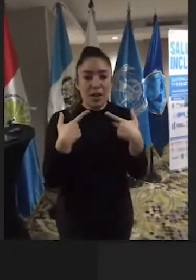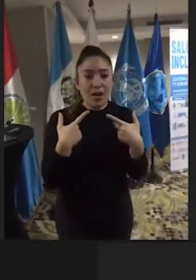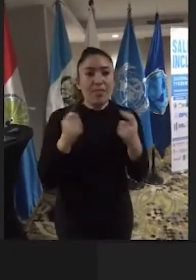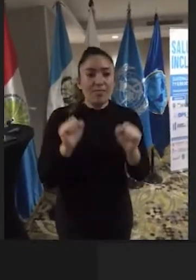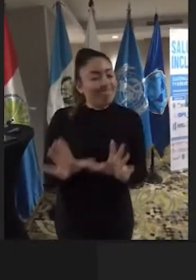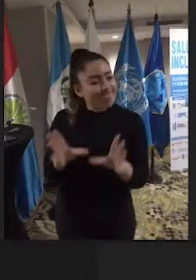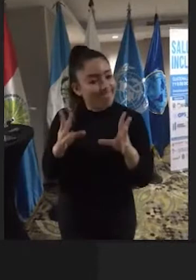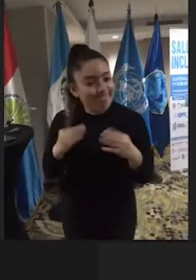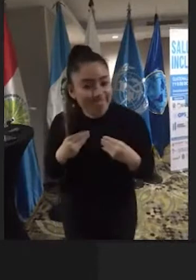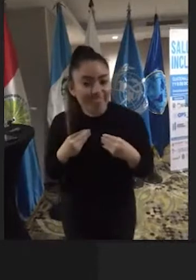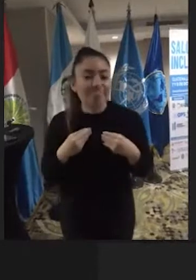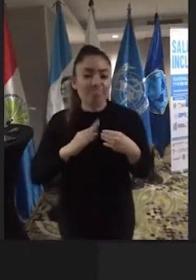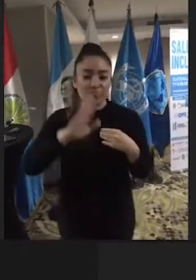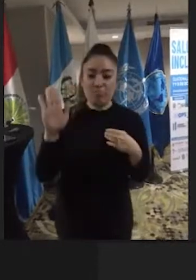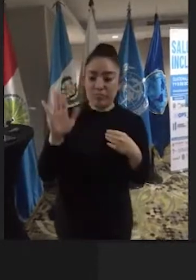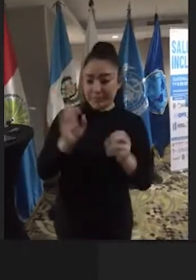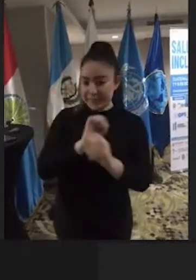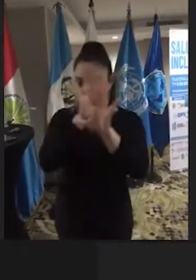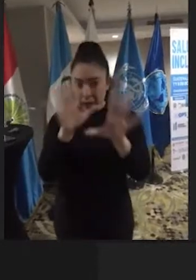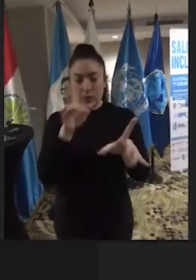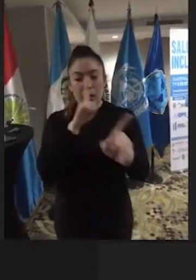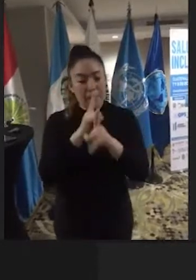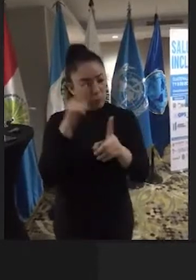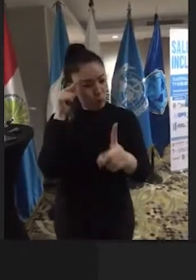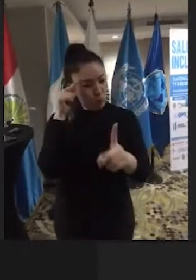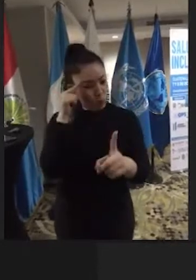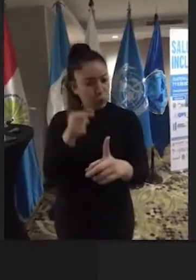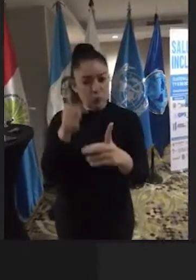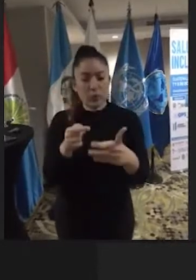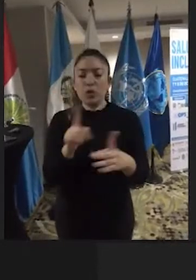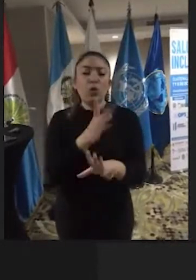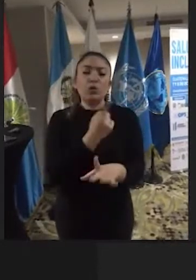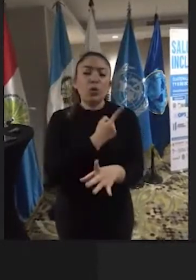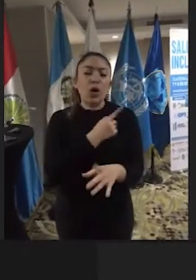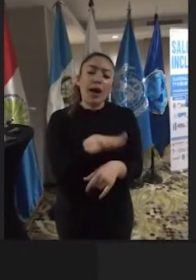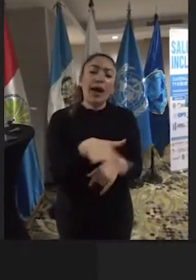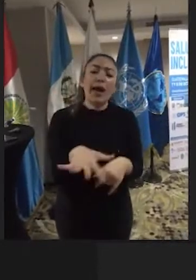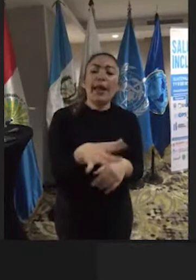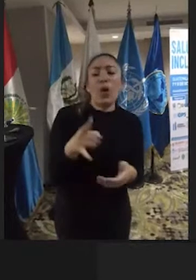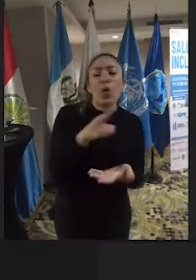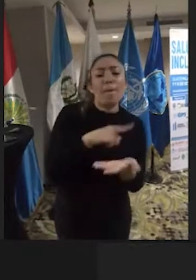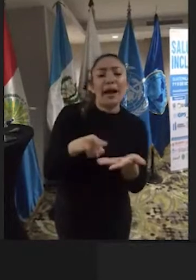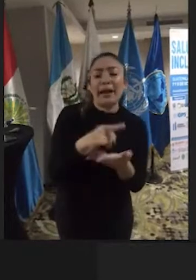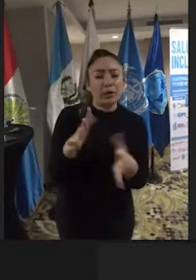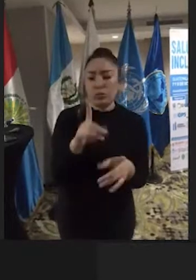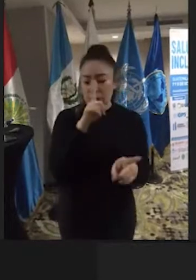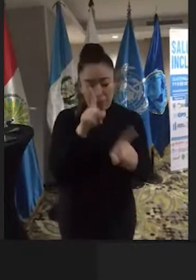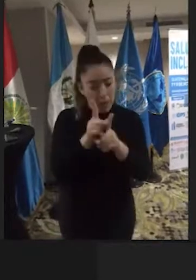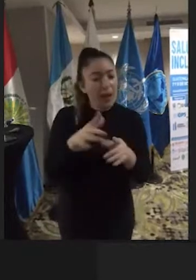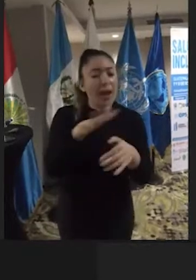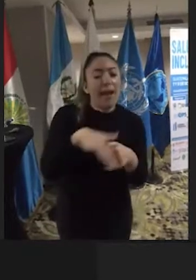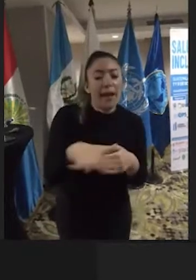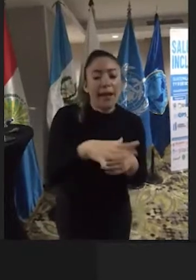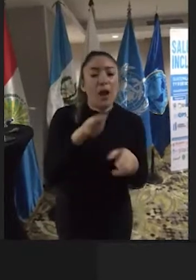asumir compromisos claros, concretos, no solo en el área del área urbana, sino también en el área rural,